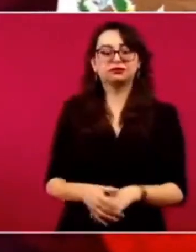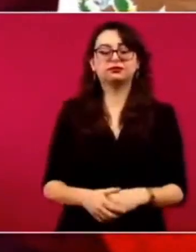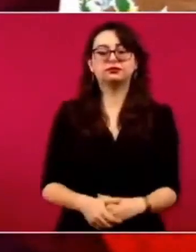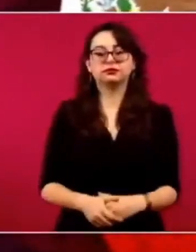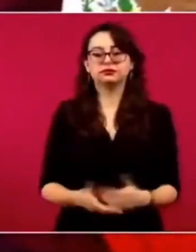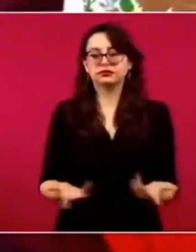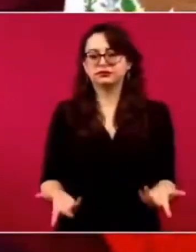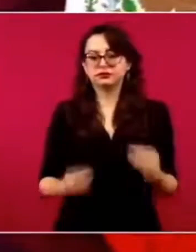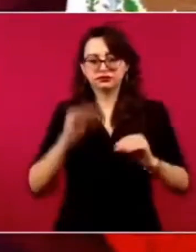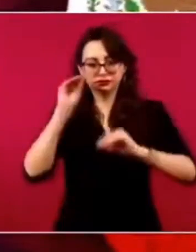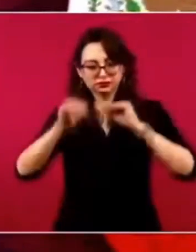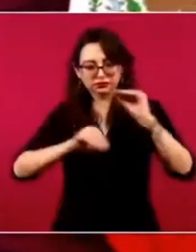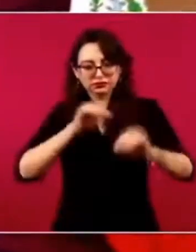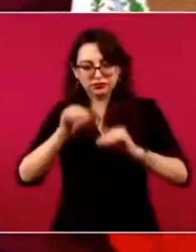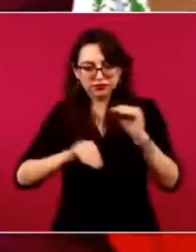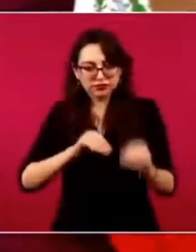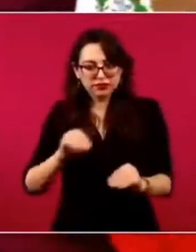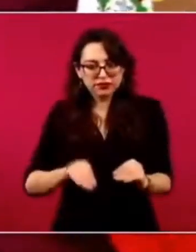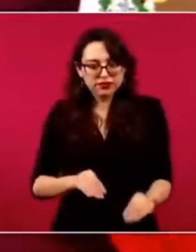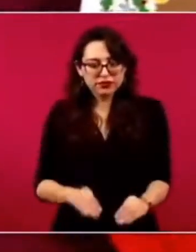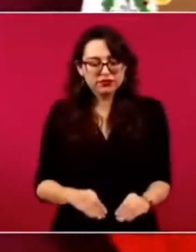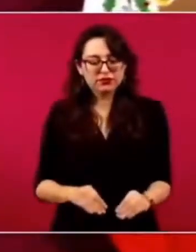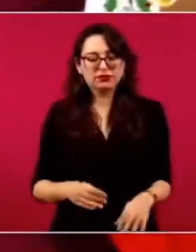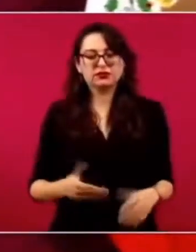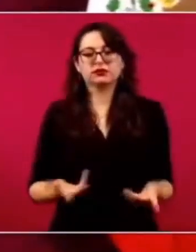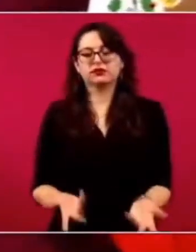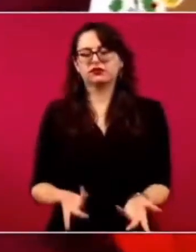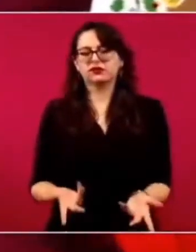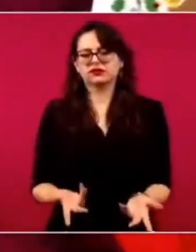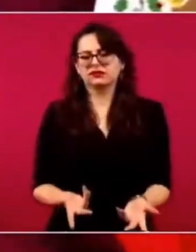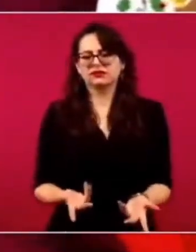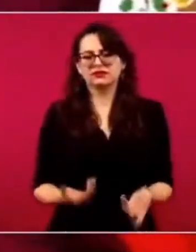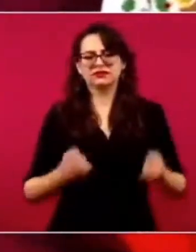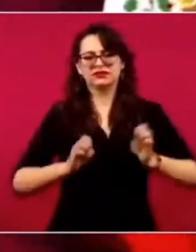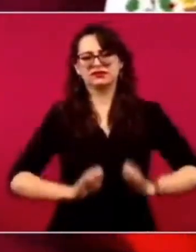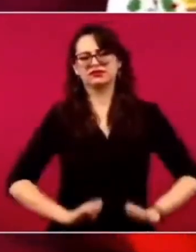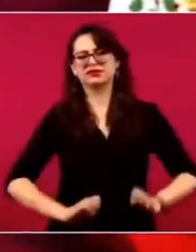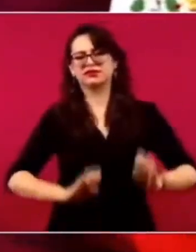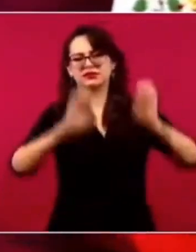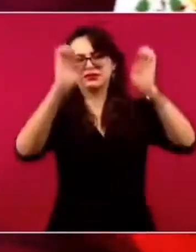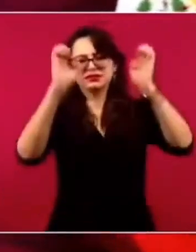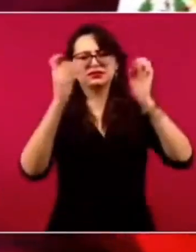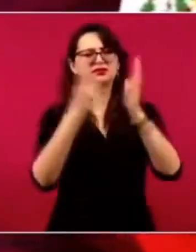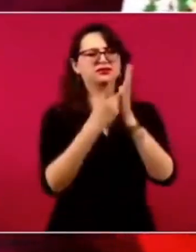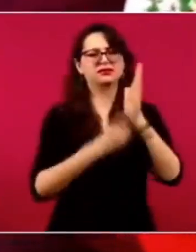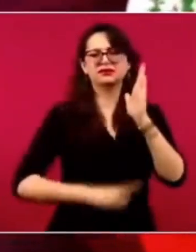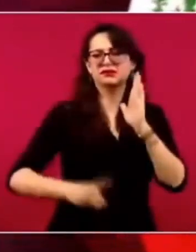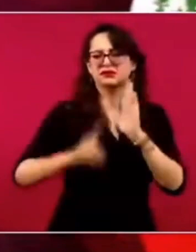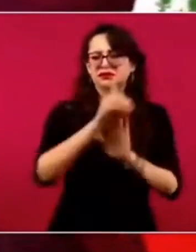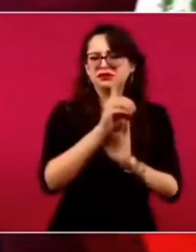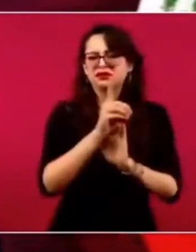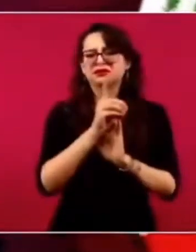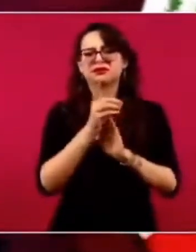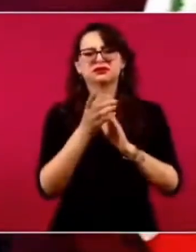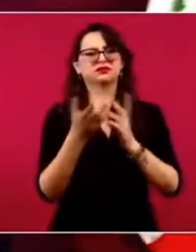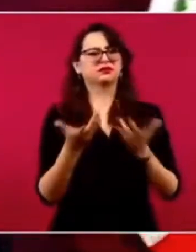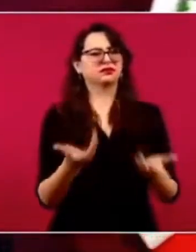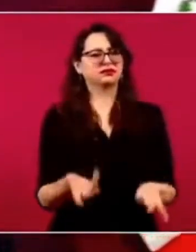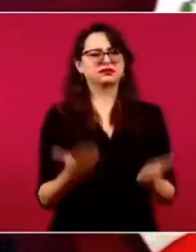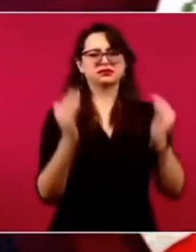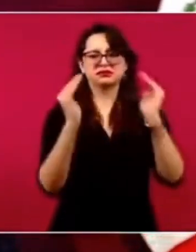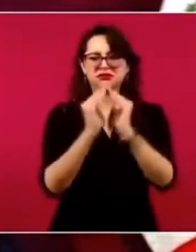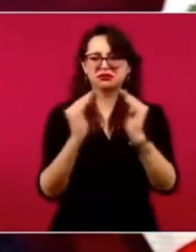domicilios en unidades habitacionales, colonias